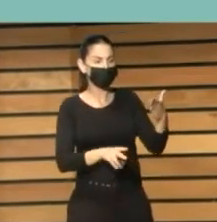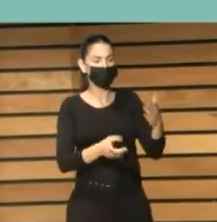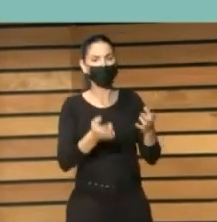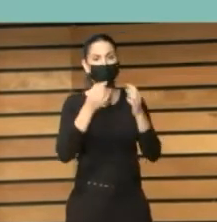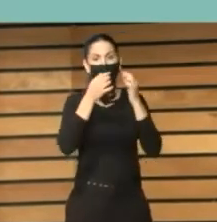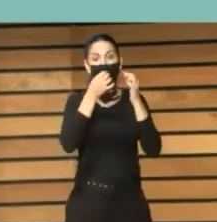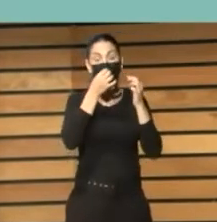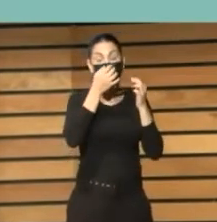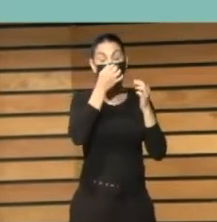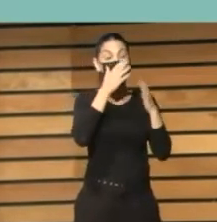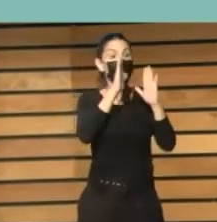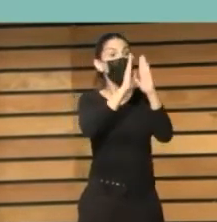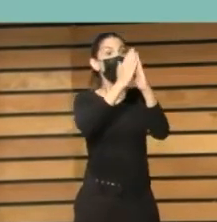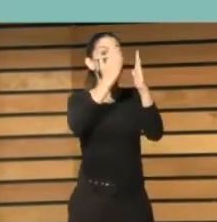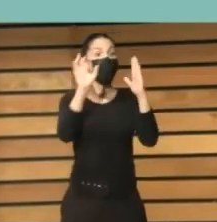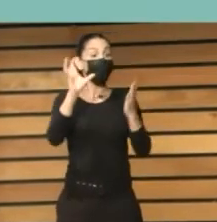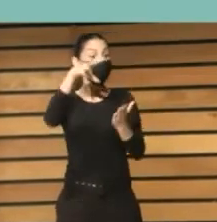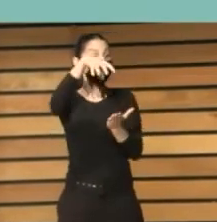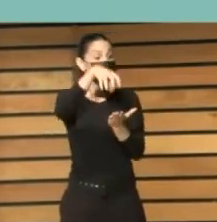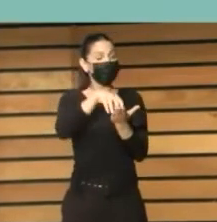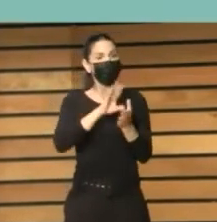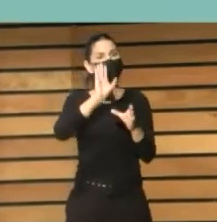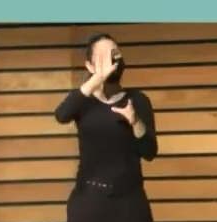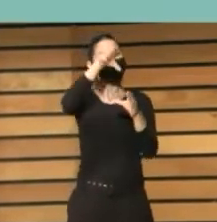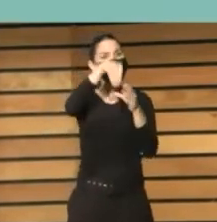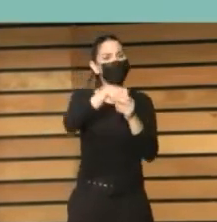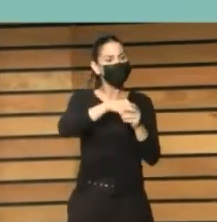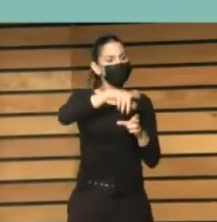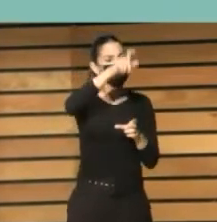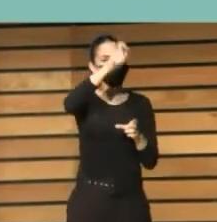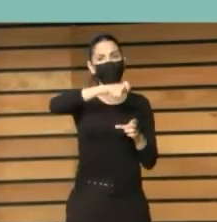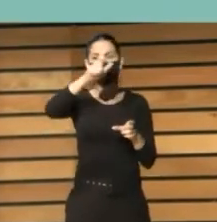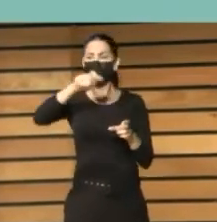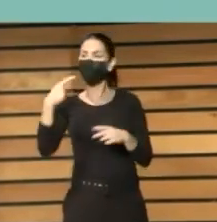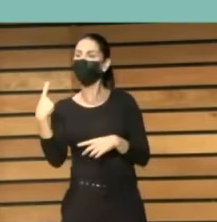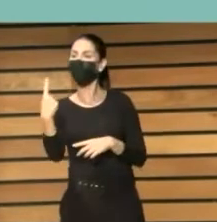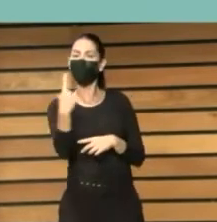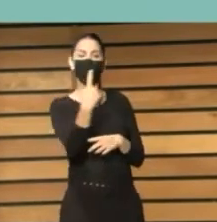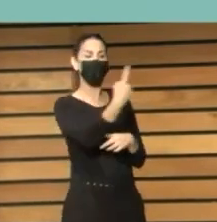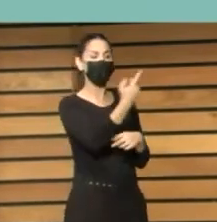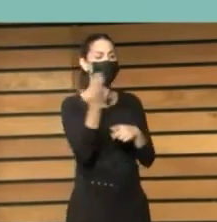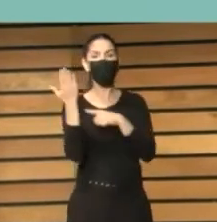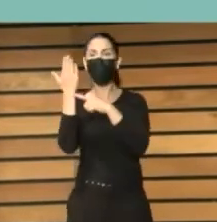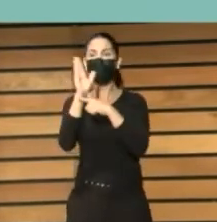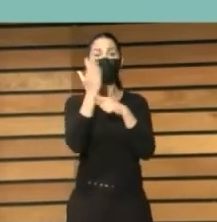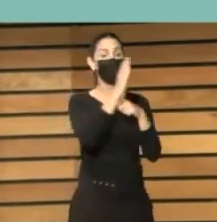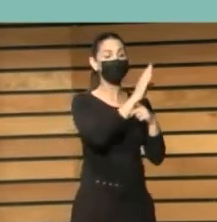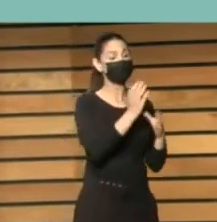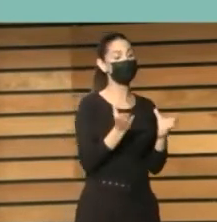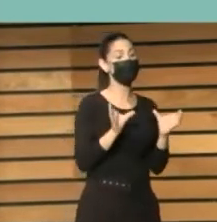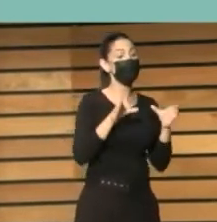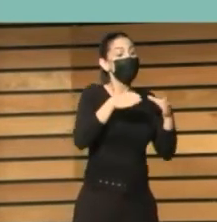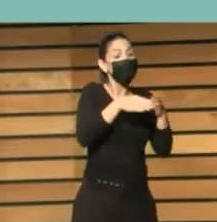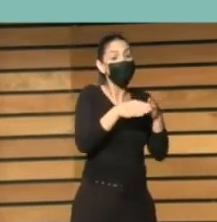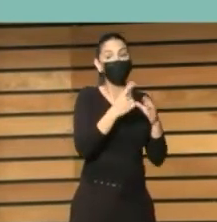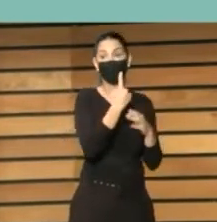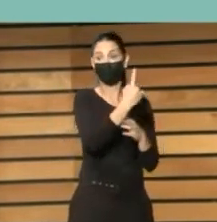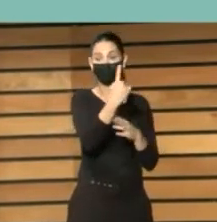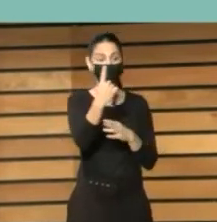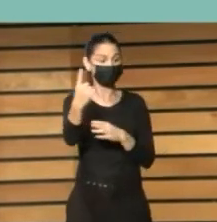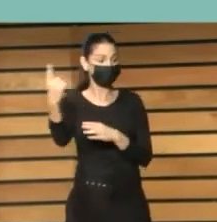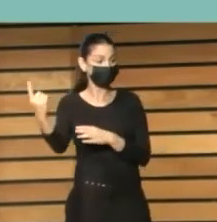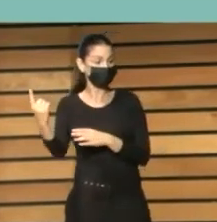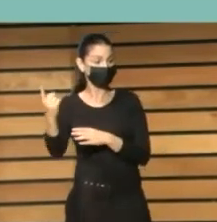una biblioteca de seres humanos en los que cada uno representa a un grupo de la comunidad que de alguna manera